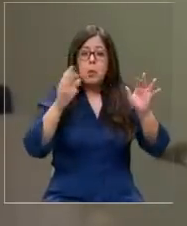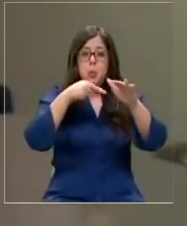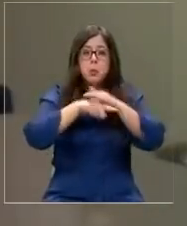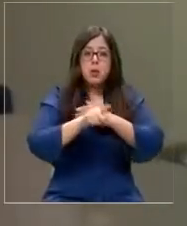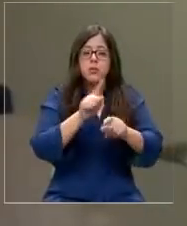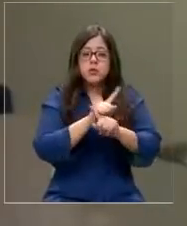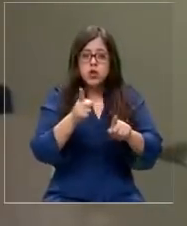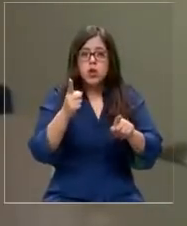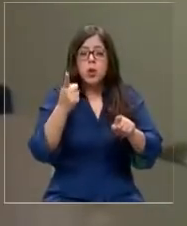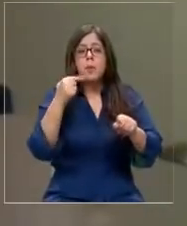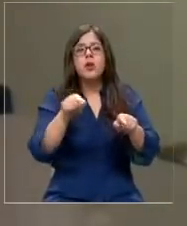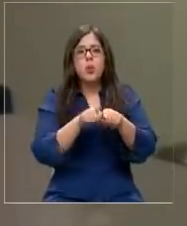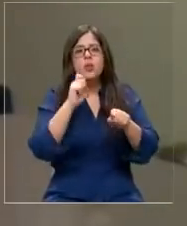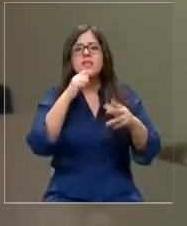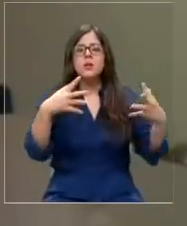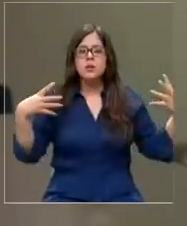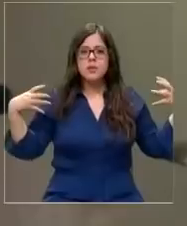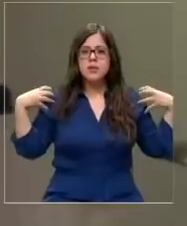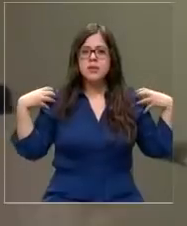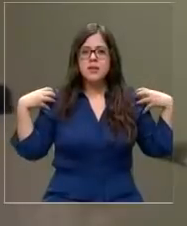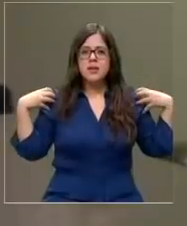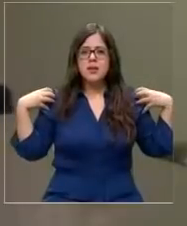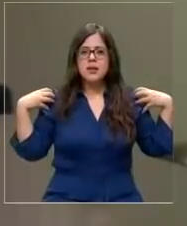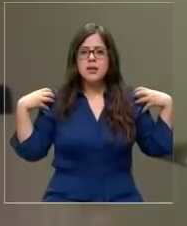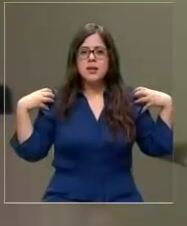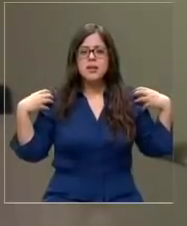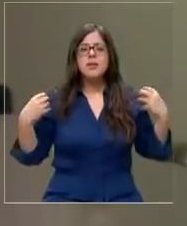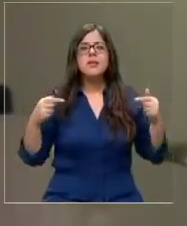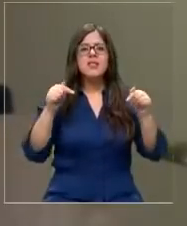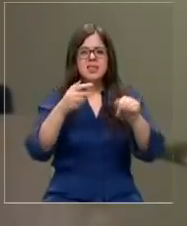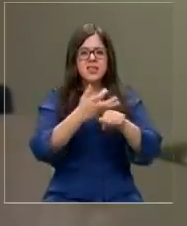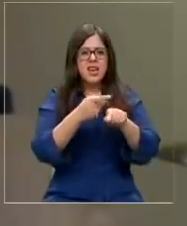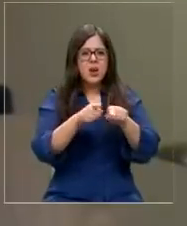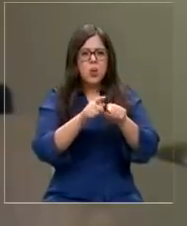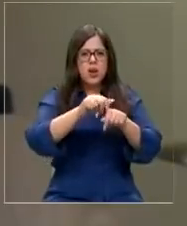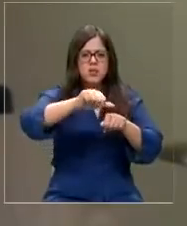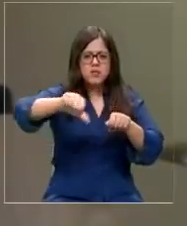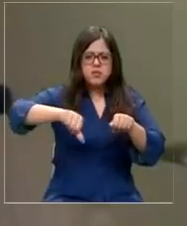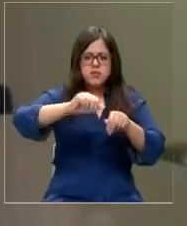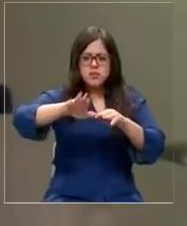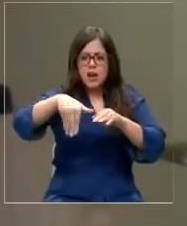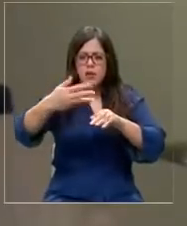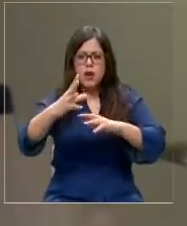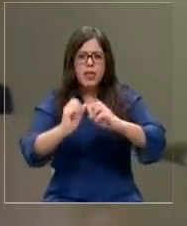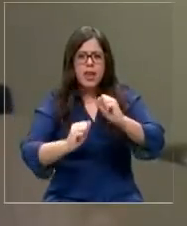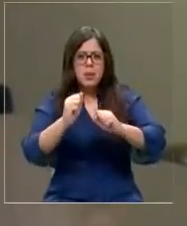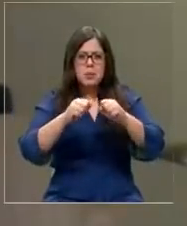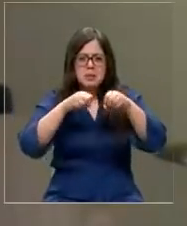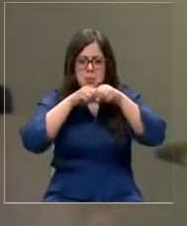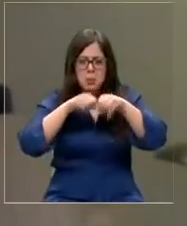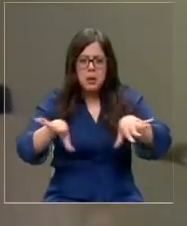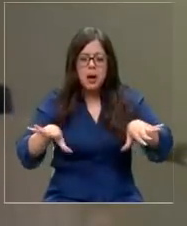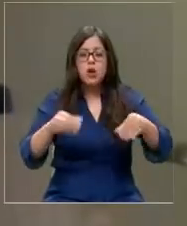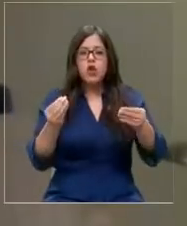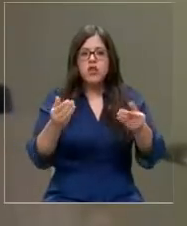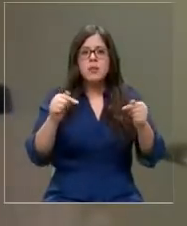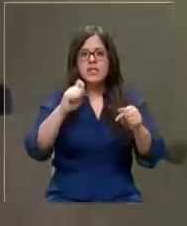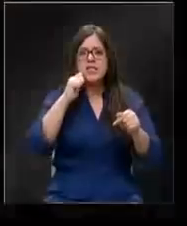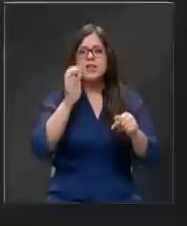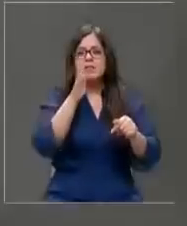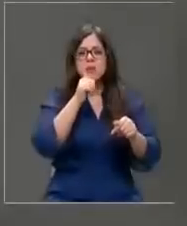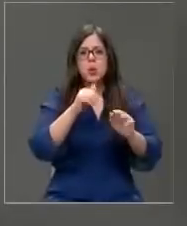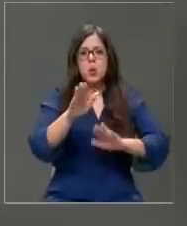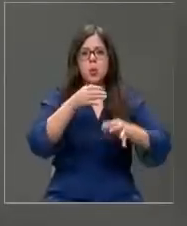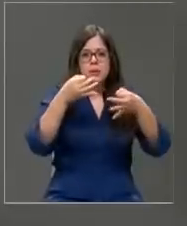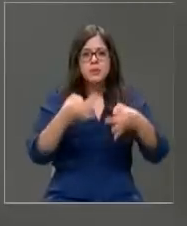diluido, pero igual es una responsabilidad que exista este tipo de materiales fuera de la empresa. Por tanto, aquí obviamente que hubo un descuido.